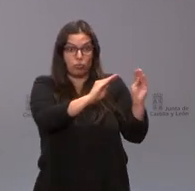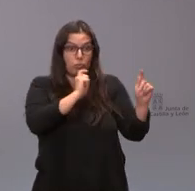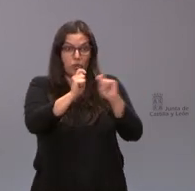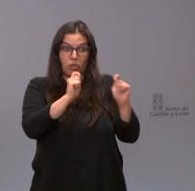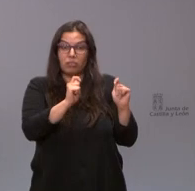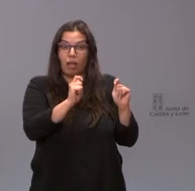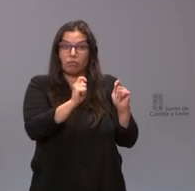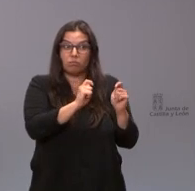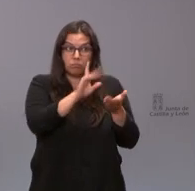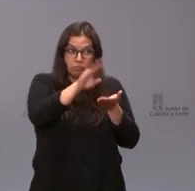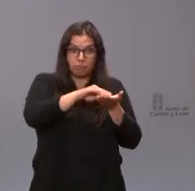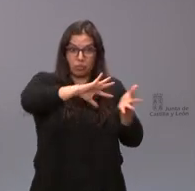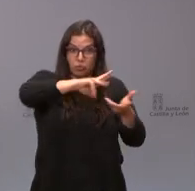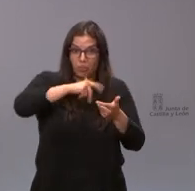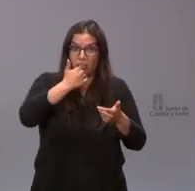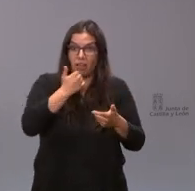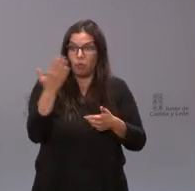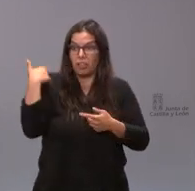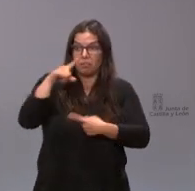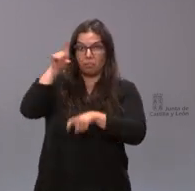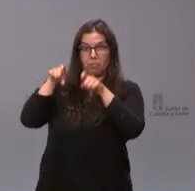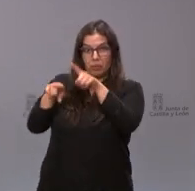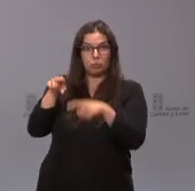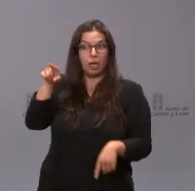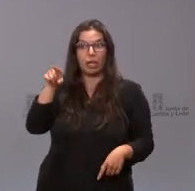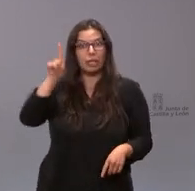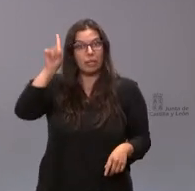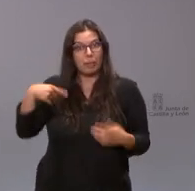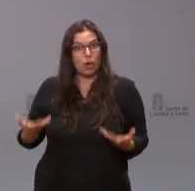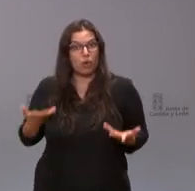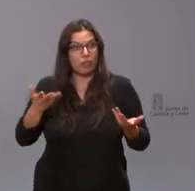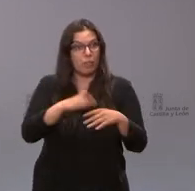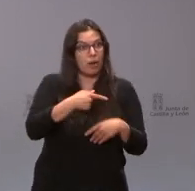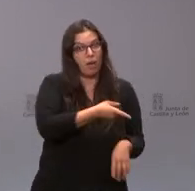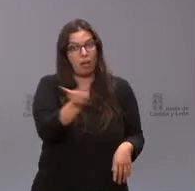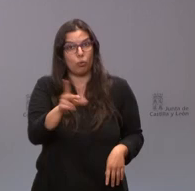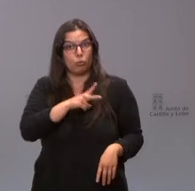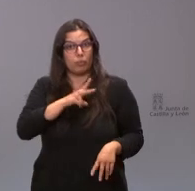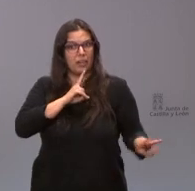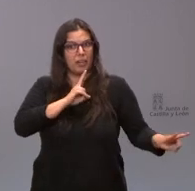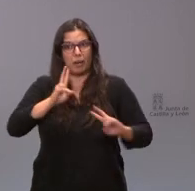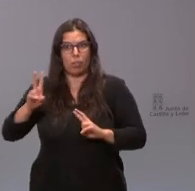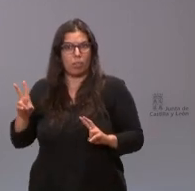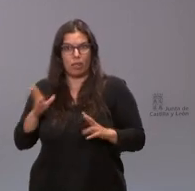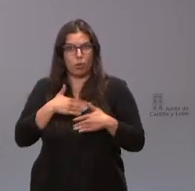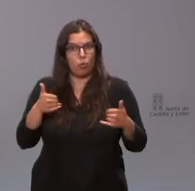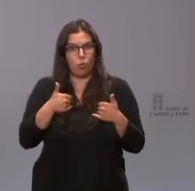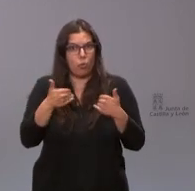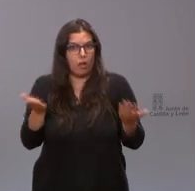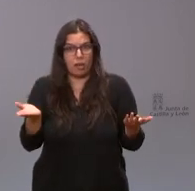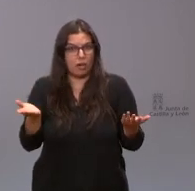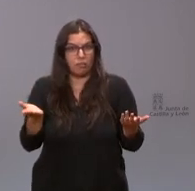declaración alguna pregunta que se formuló ayer y él estaba también a disposición de todos ustedes para responder cualquier pregunta sobre este asunto